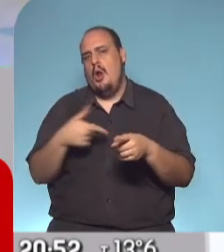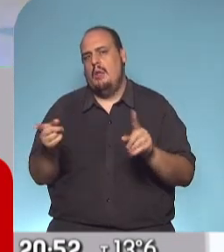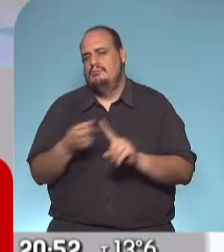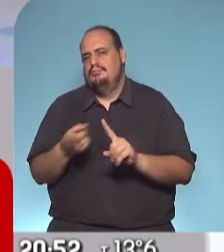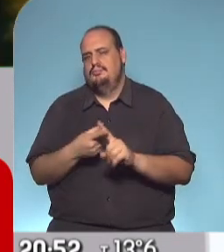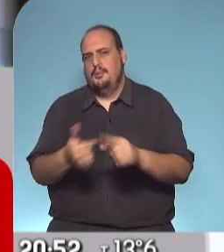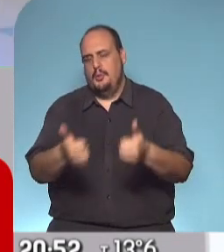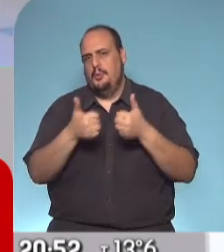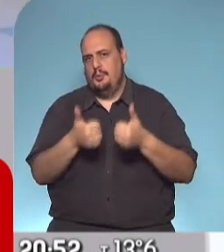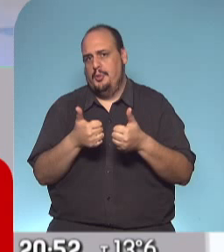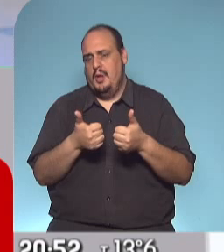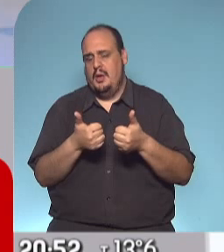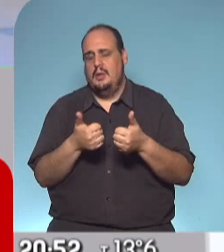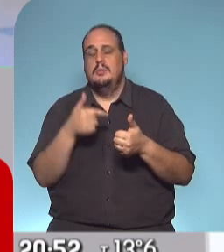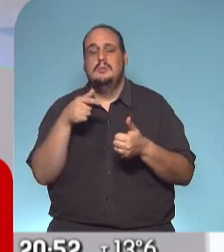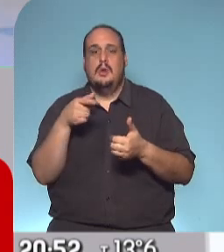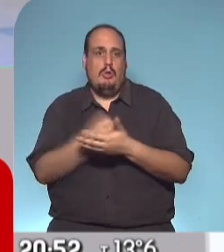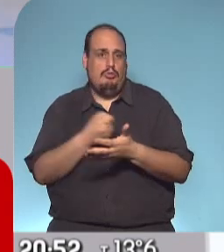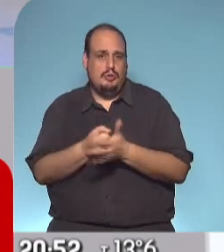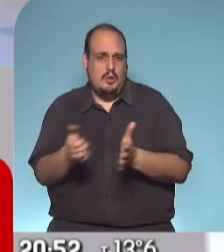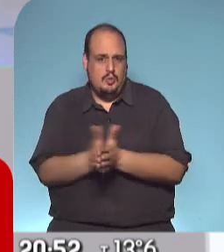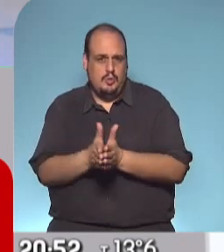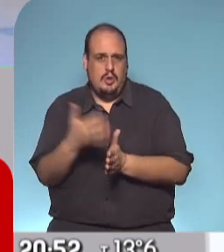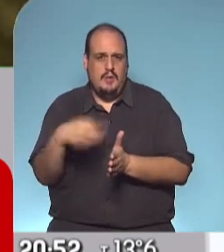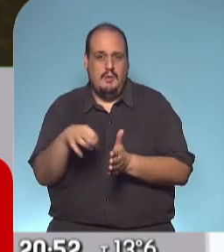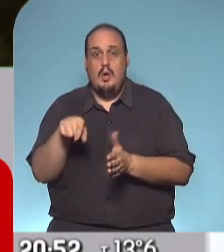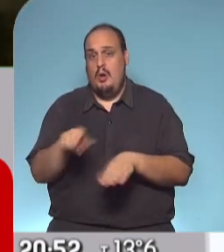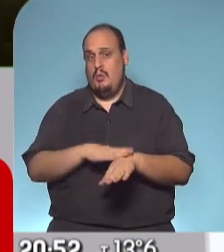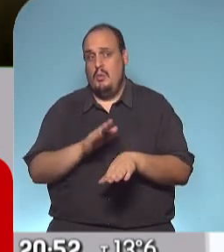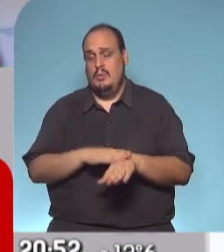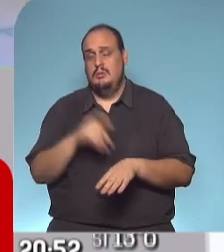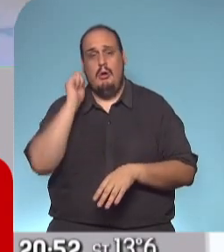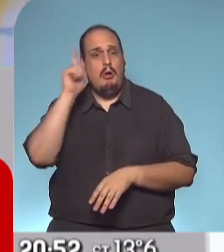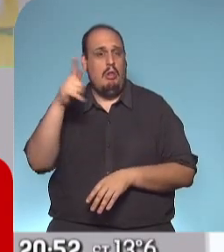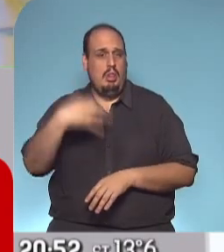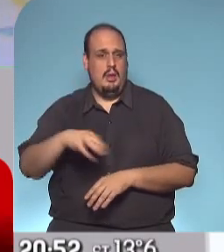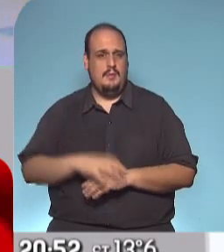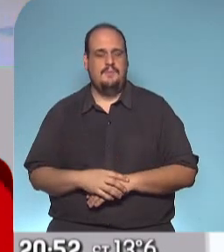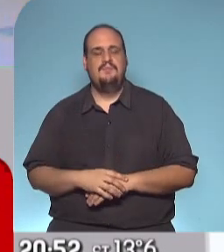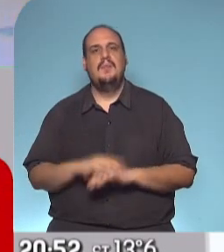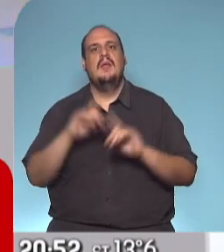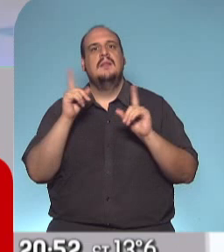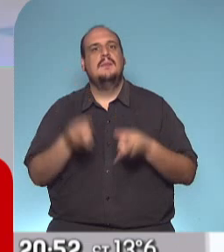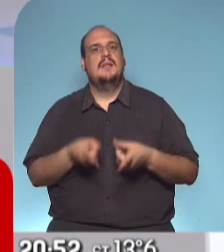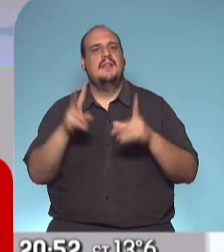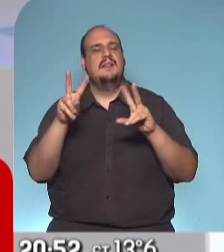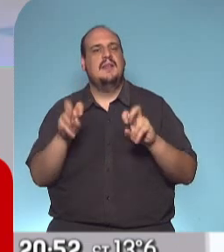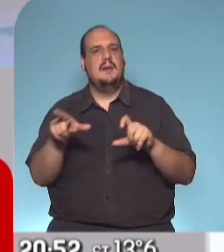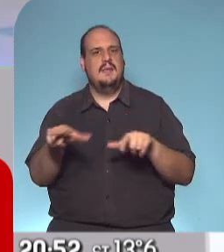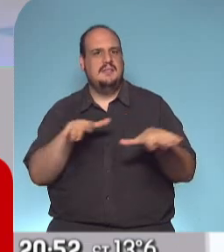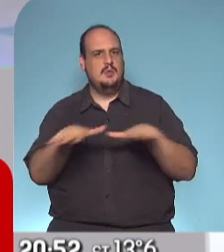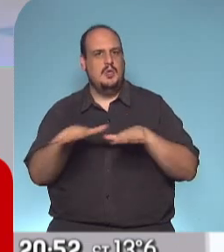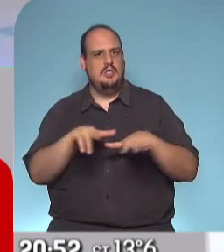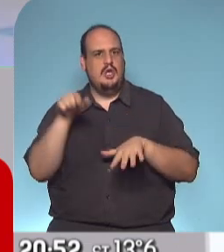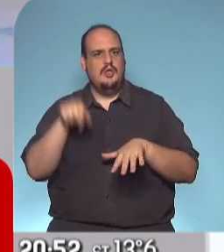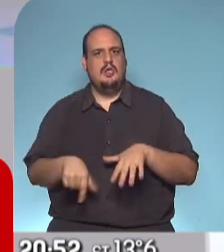Por lo pronto, en los momentos donde debía estar, apareció. Sí, y un detalle importante que se suma a la foto, al escenario de hoy, que